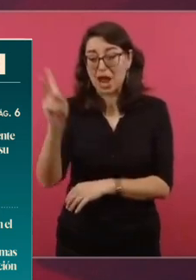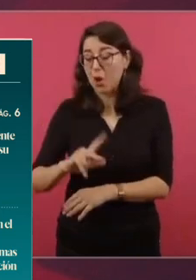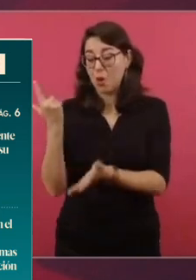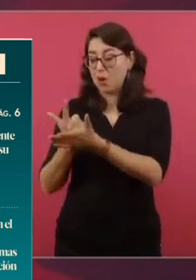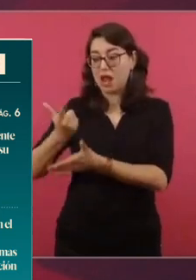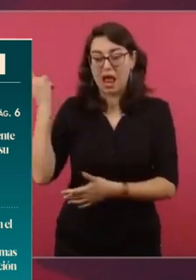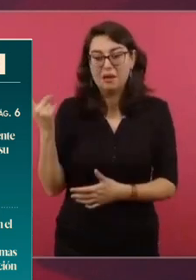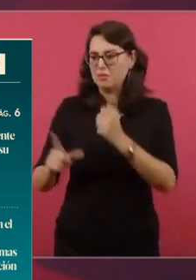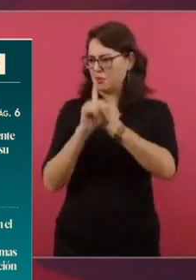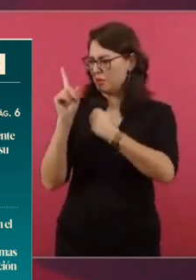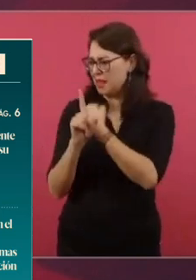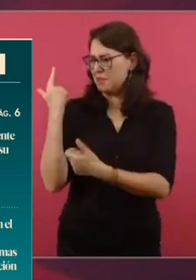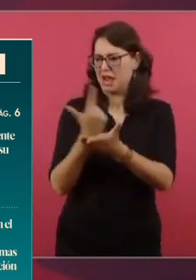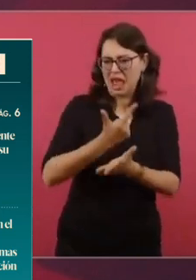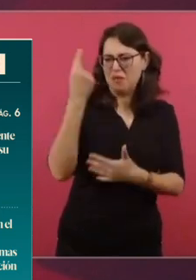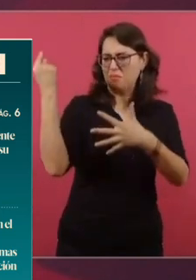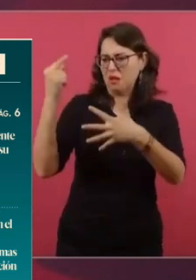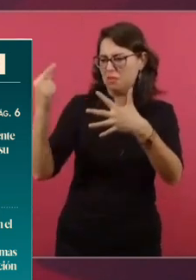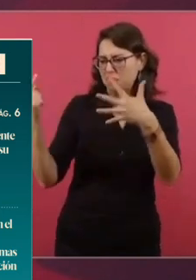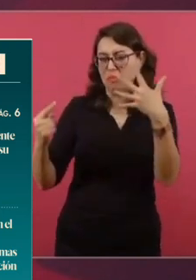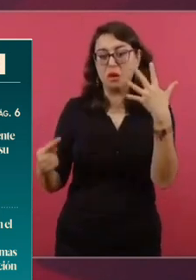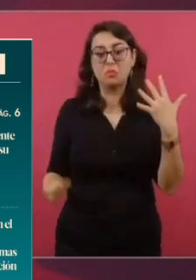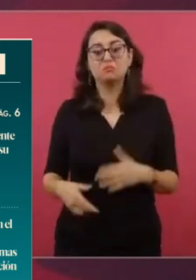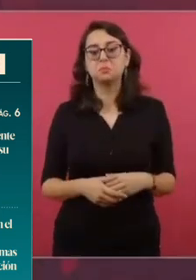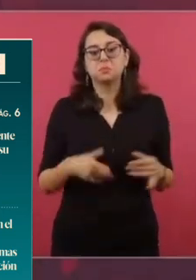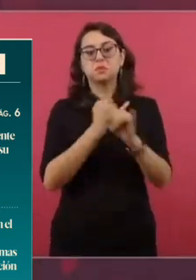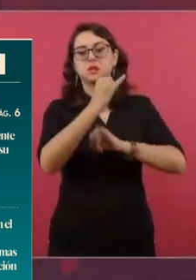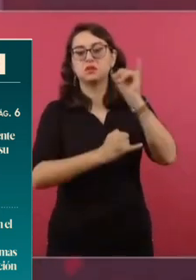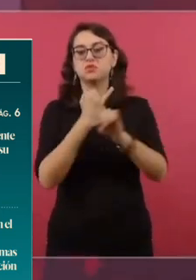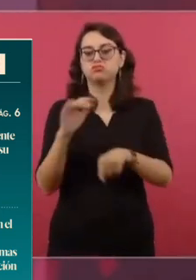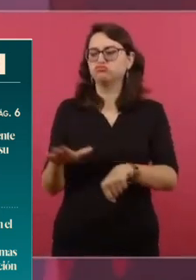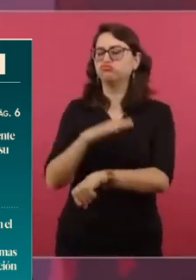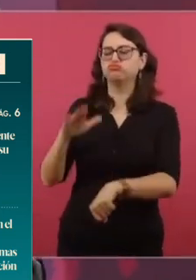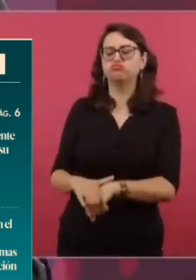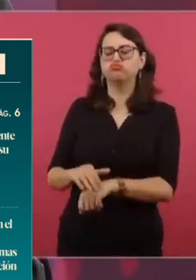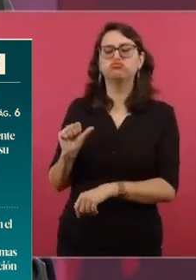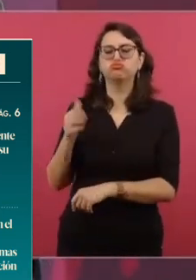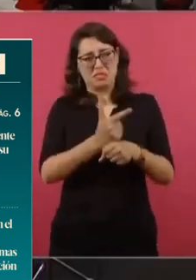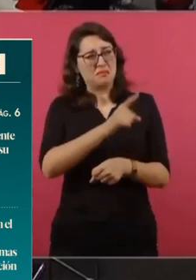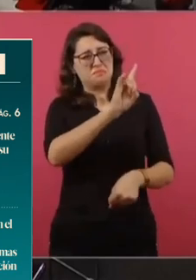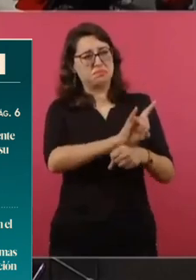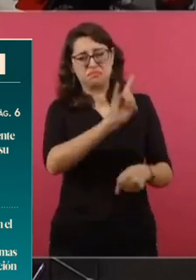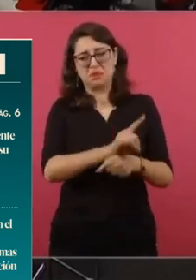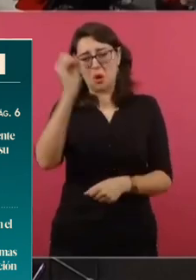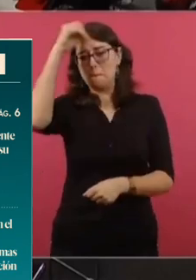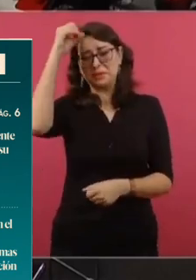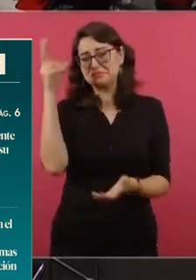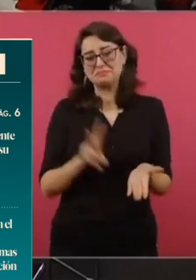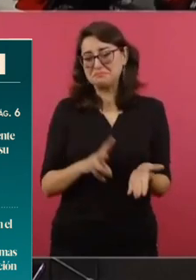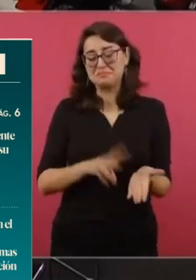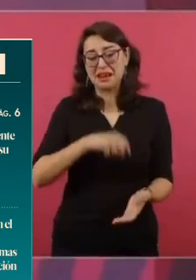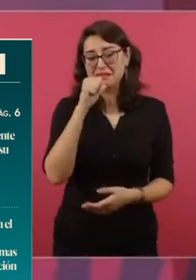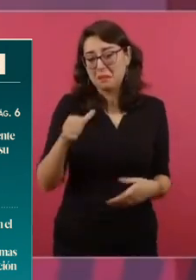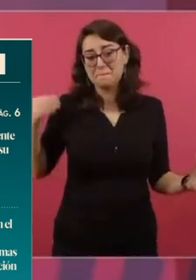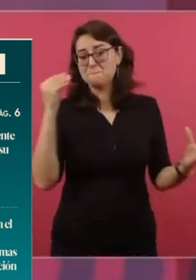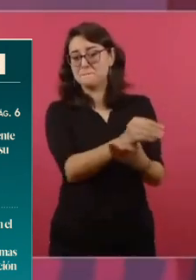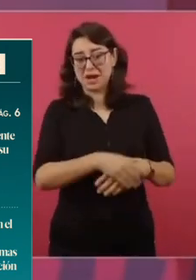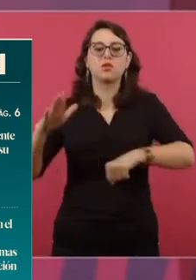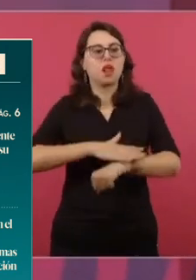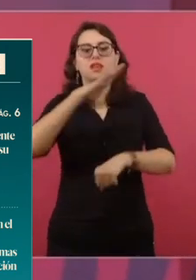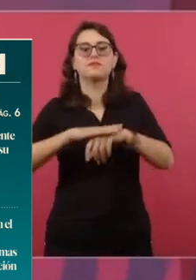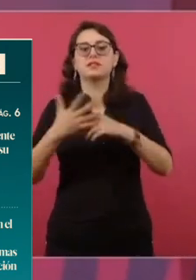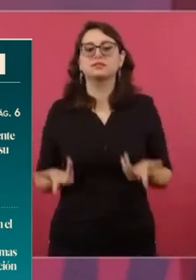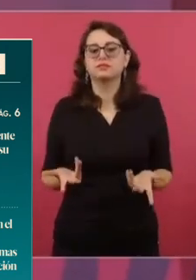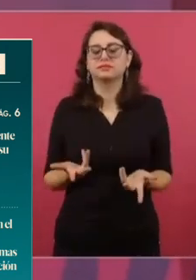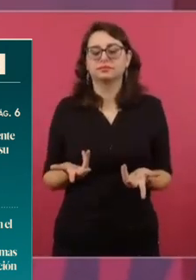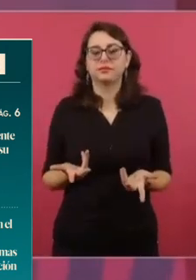Pemex, era muy buena la calificación para Pemex y para la Comisión Federal. Me recuerda también a otra calificadora, la calificadora de los aeropuertos.